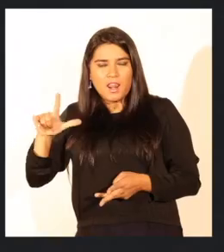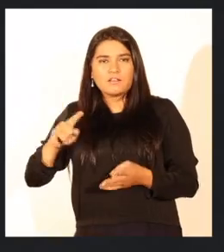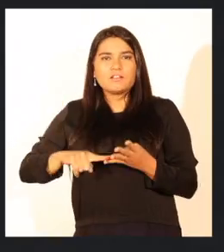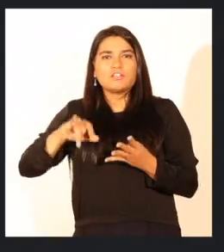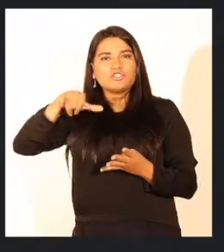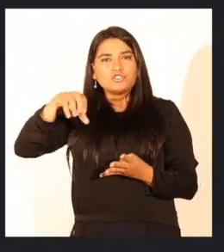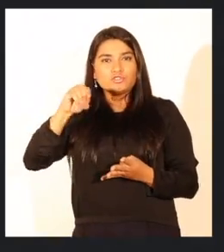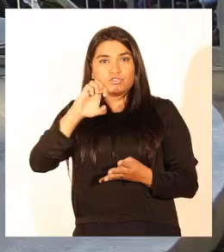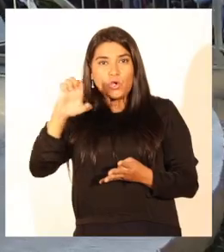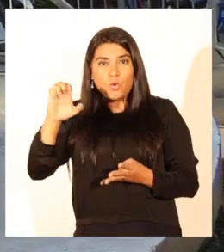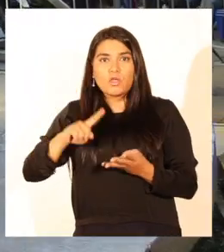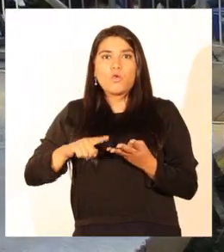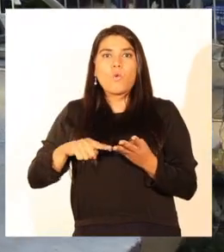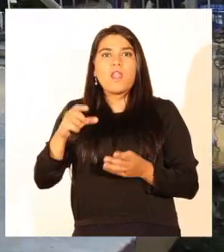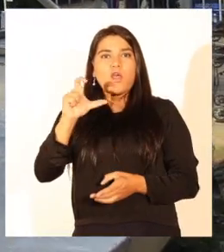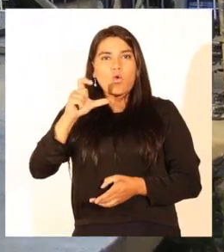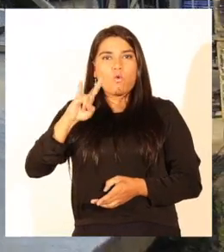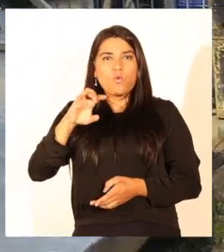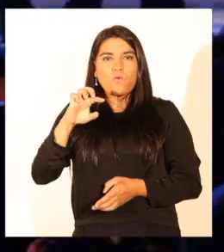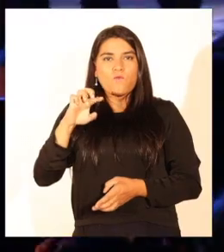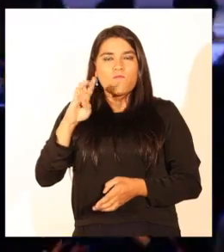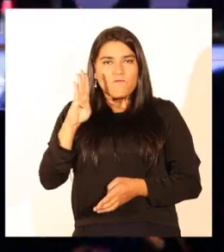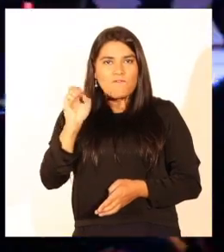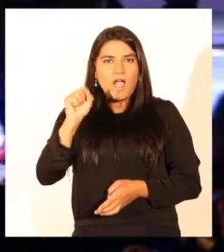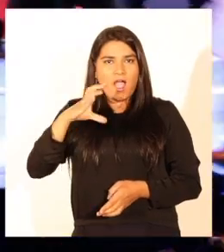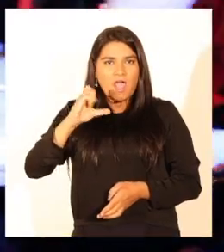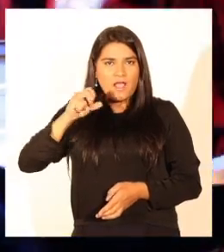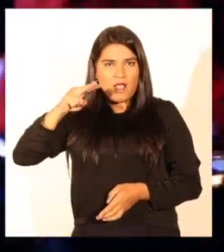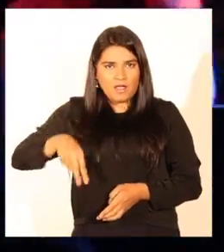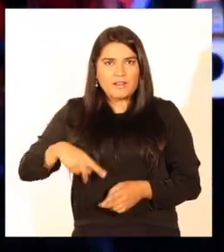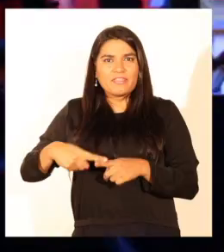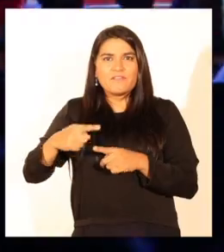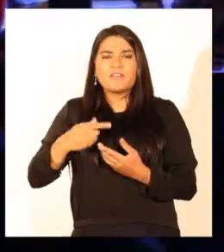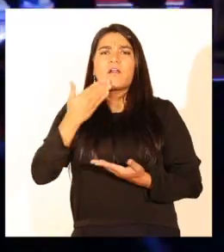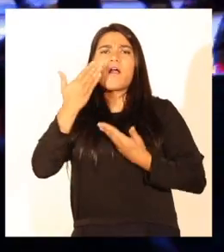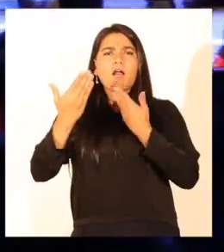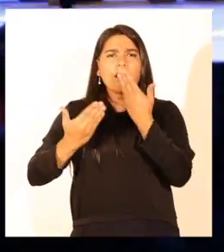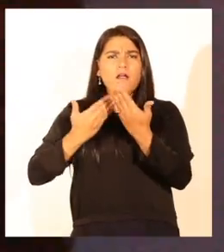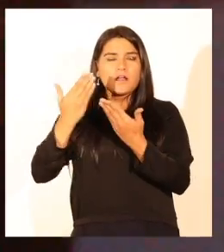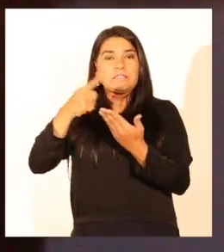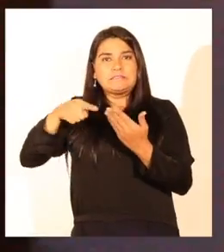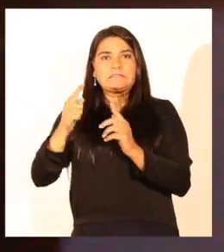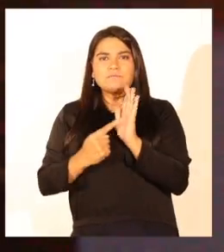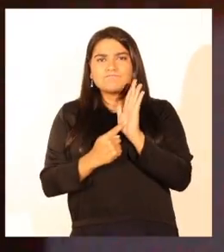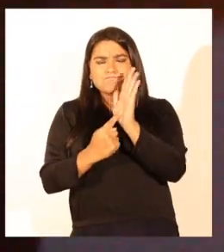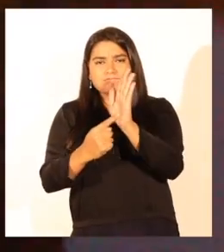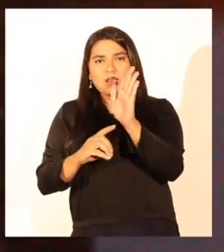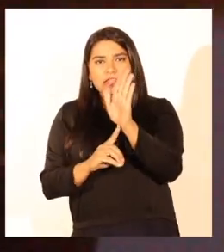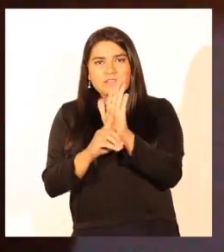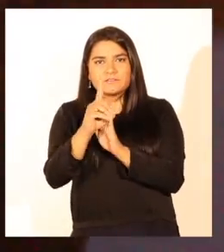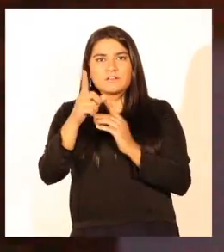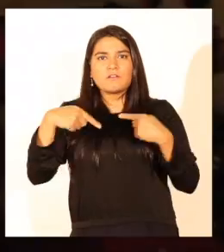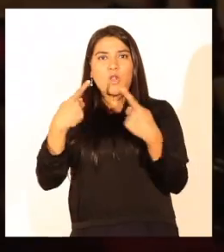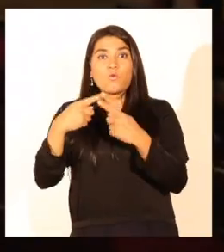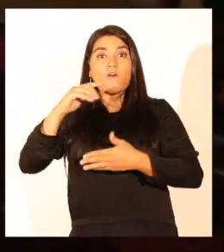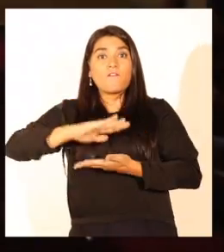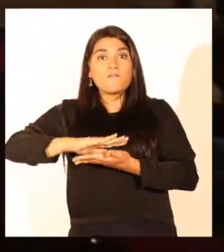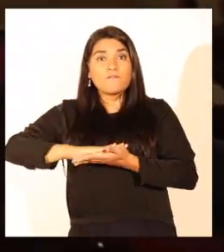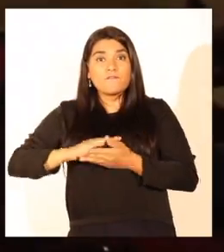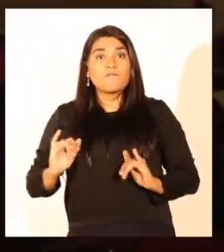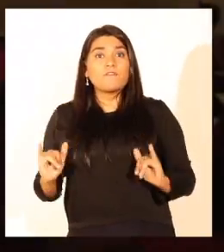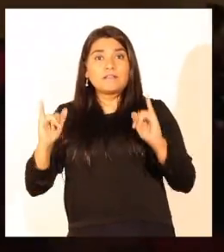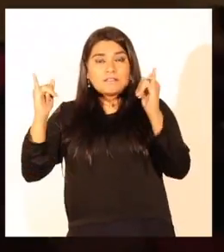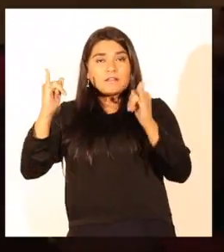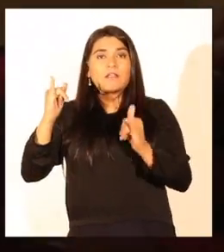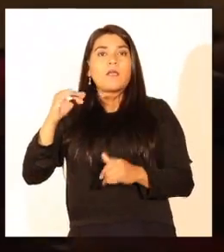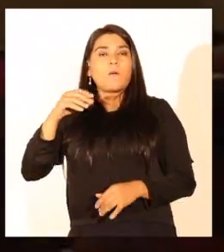Joe Vasconcelos y La Cuba Nakán. El desarrollo de la lírica se proyecta con nuestra presencia en los festivales de ópera María